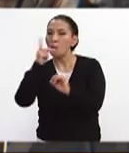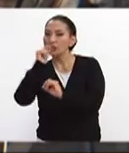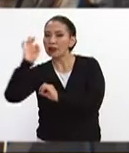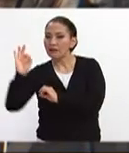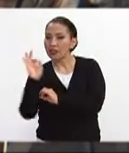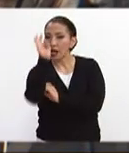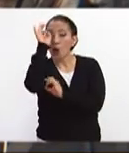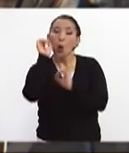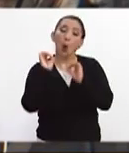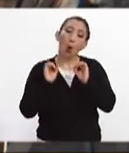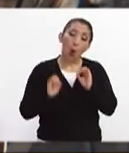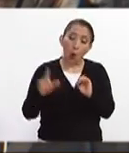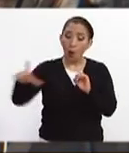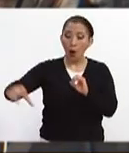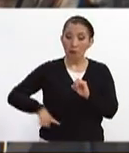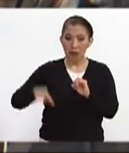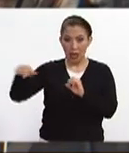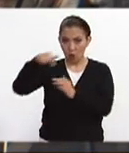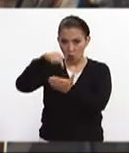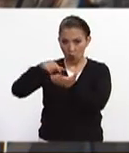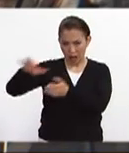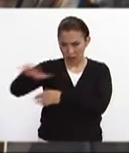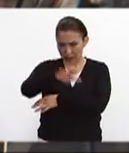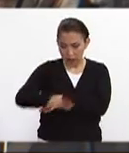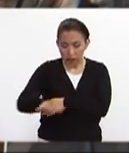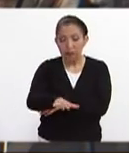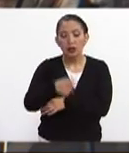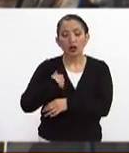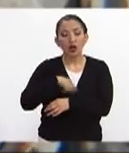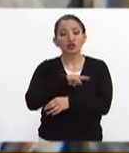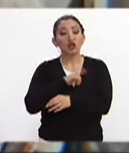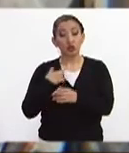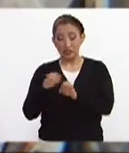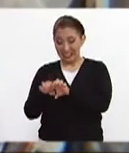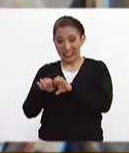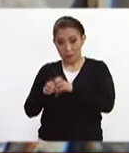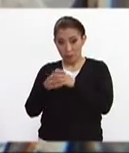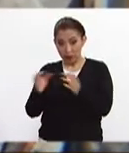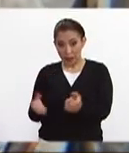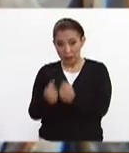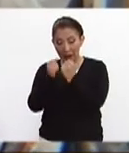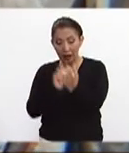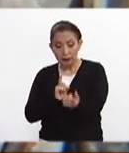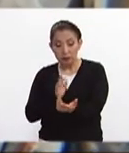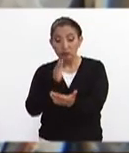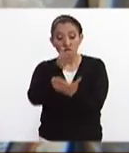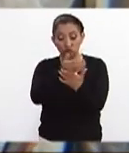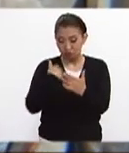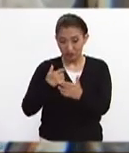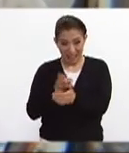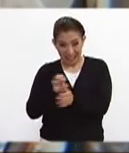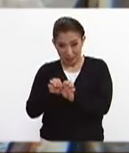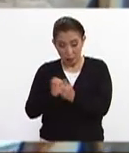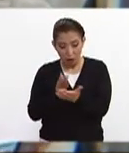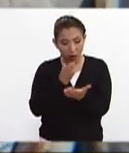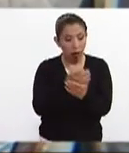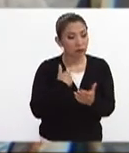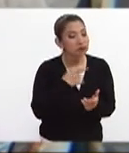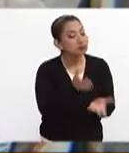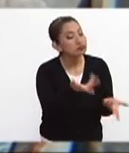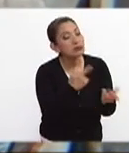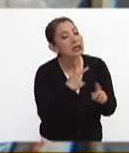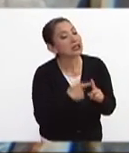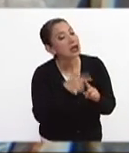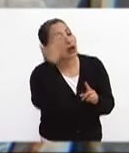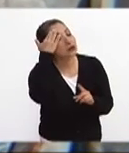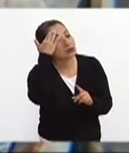o, en este caso, gobierno local, ¿verdad? Entonces, lo que hacemos como rescatistas al acudir estos puntos es solamente ponernos a la orden de esta